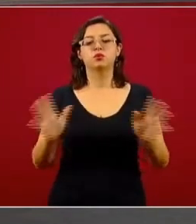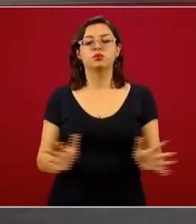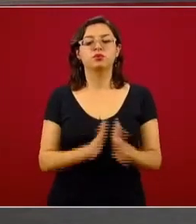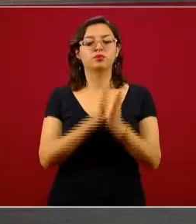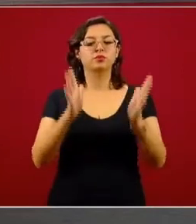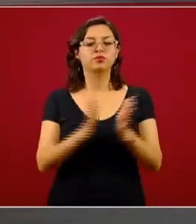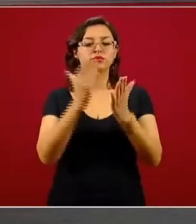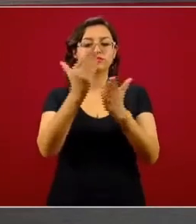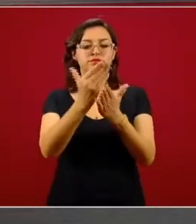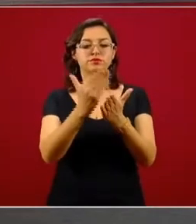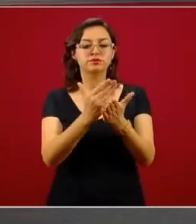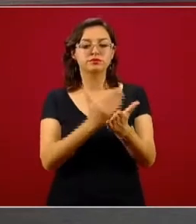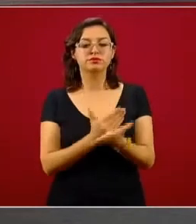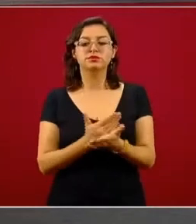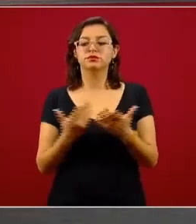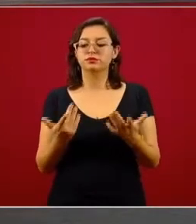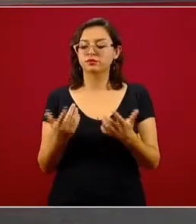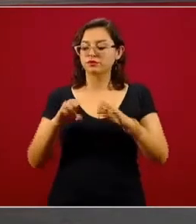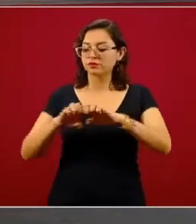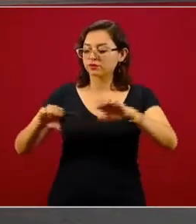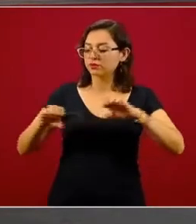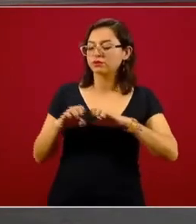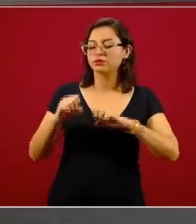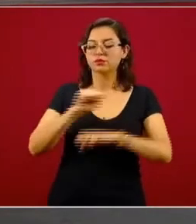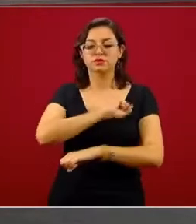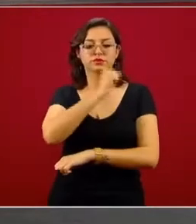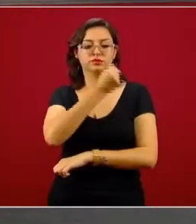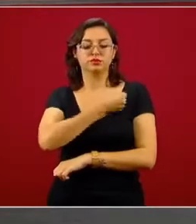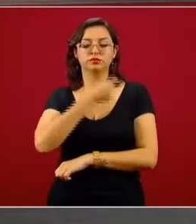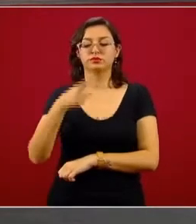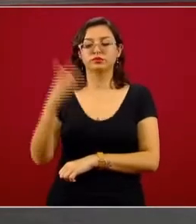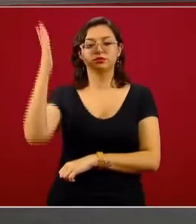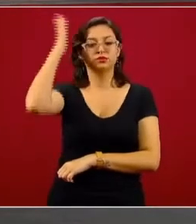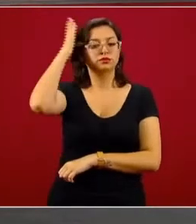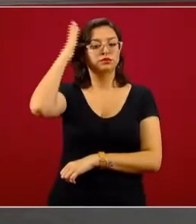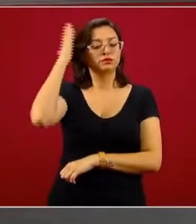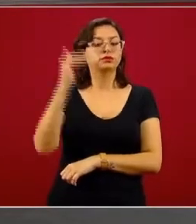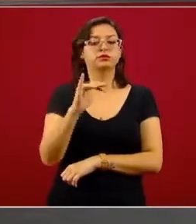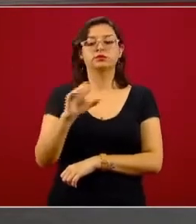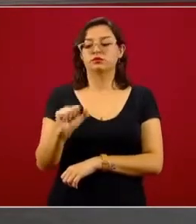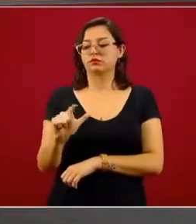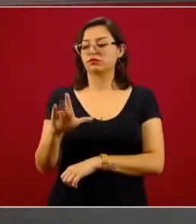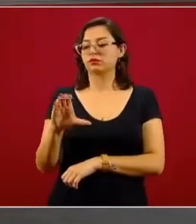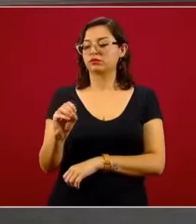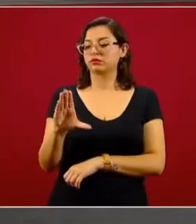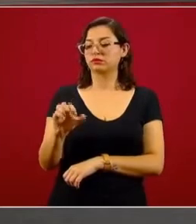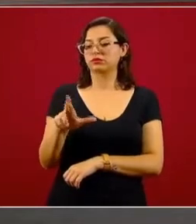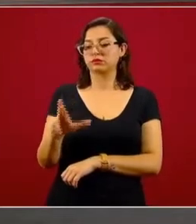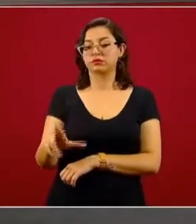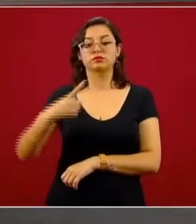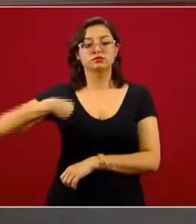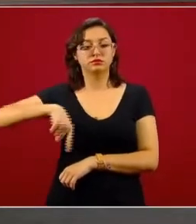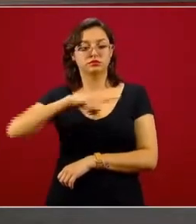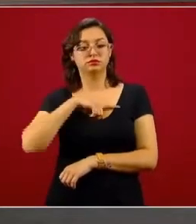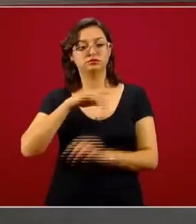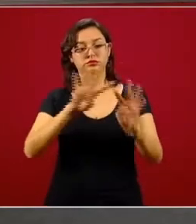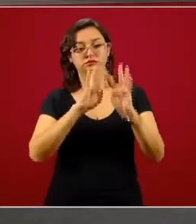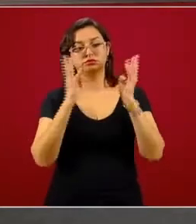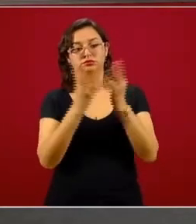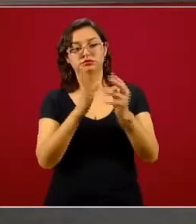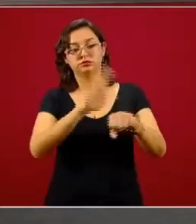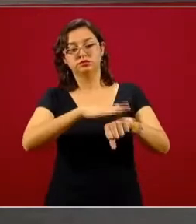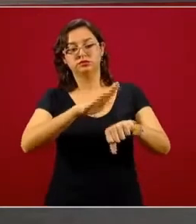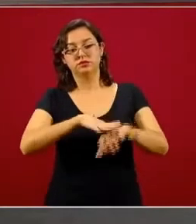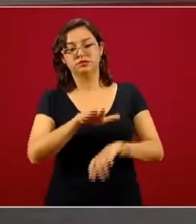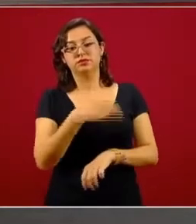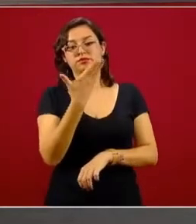El Gabinete de Salud, encosado por el doctor Jorge Alcocer, haremos la solicitud a este consejo, lo haremos a